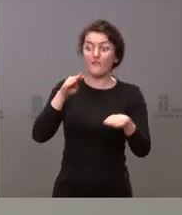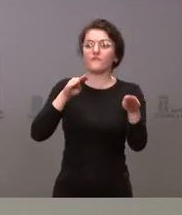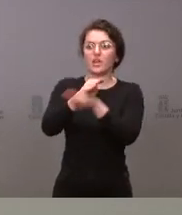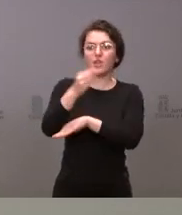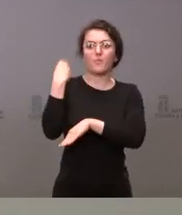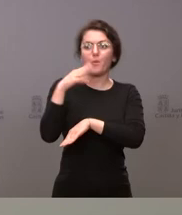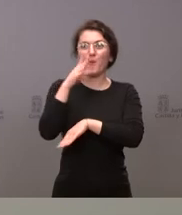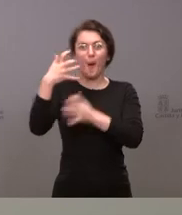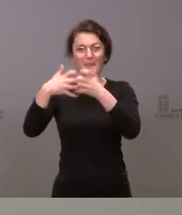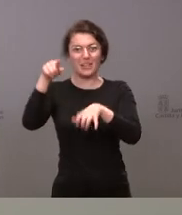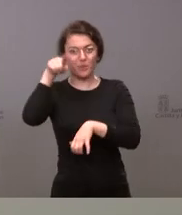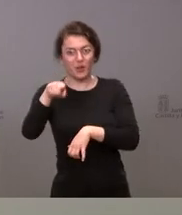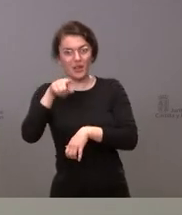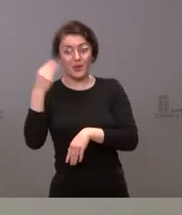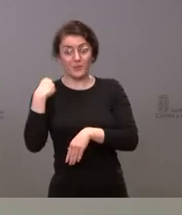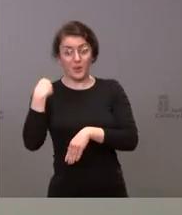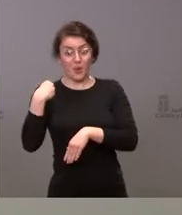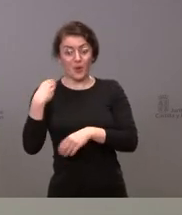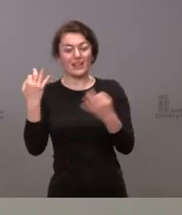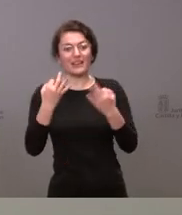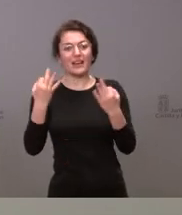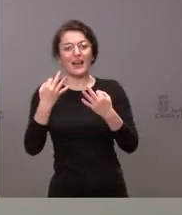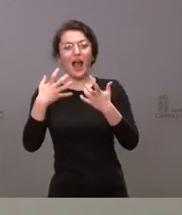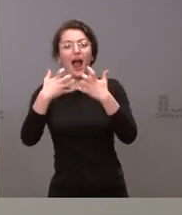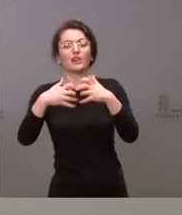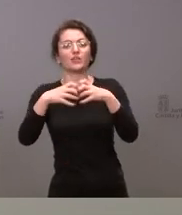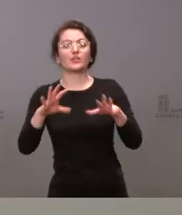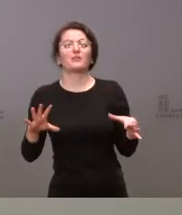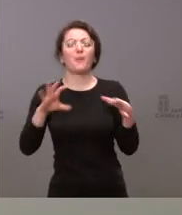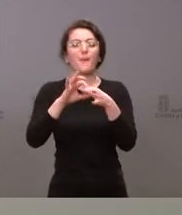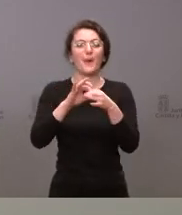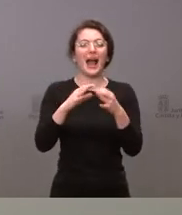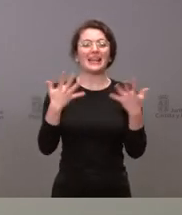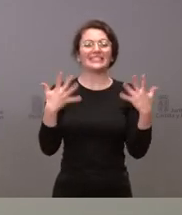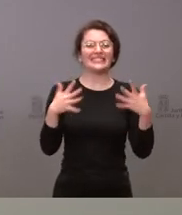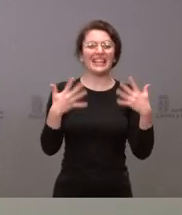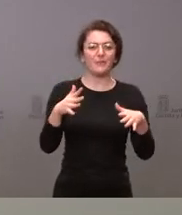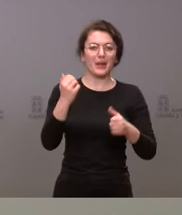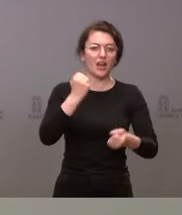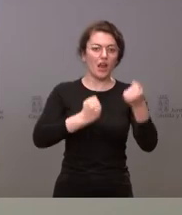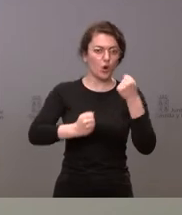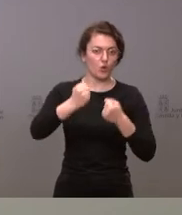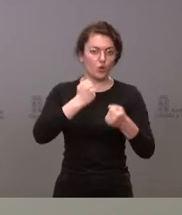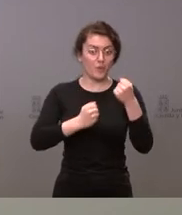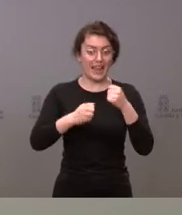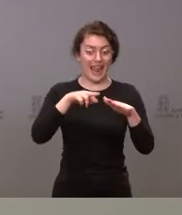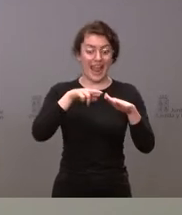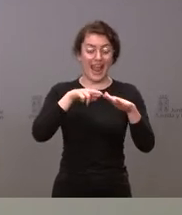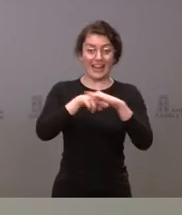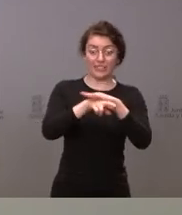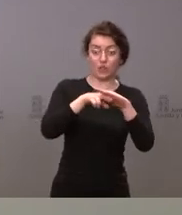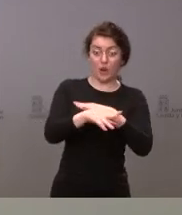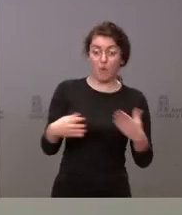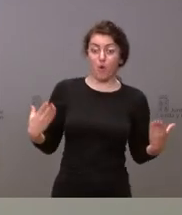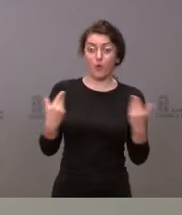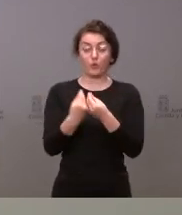es las actuaciones relativas a la Silver Economy que vamos a gestionar en colaboración con la Diputación de Zamora y